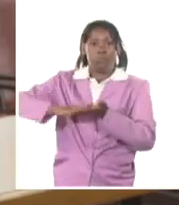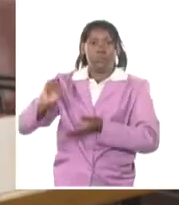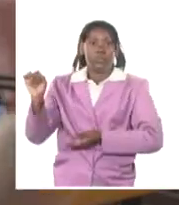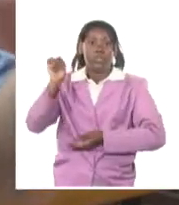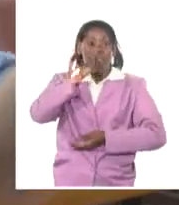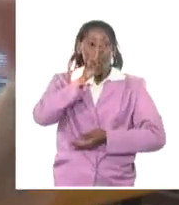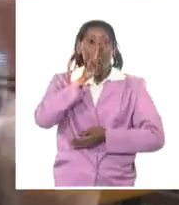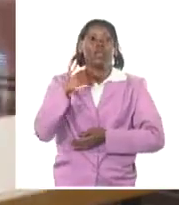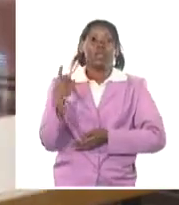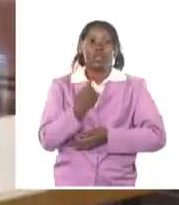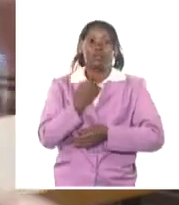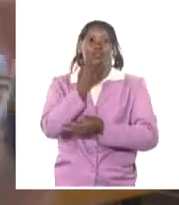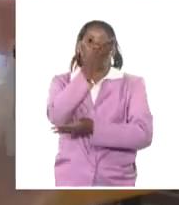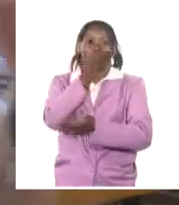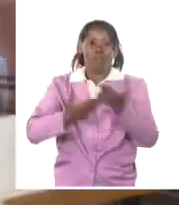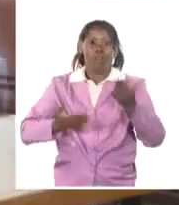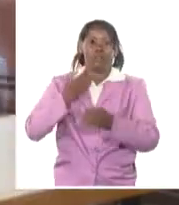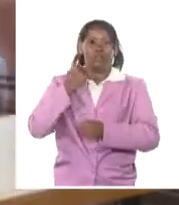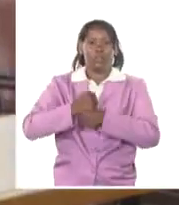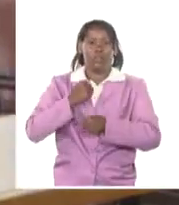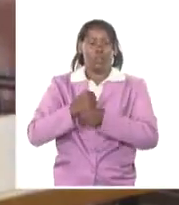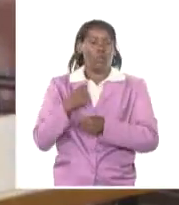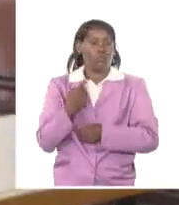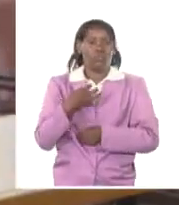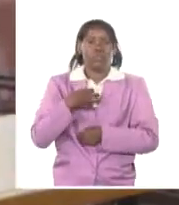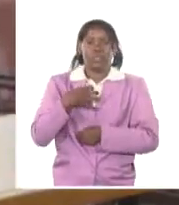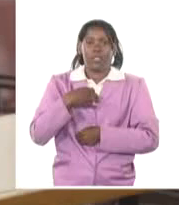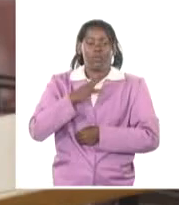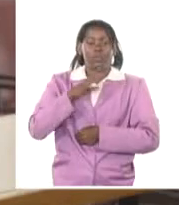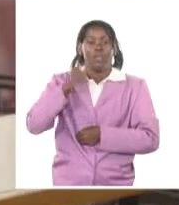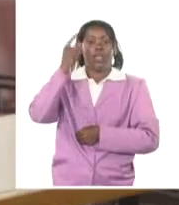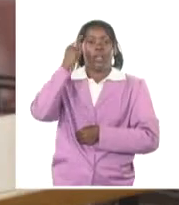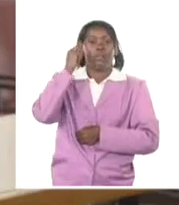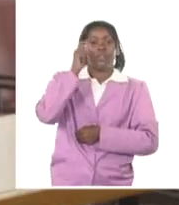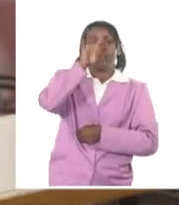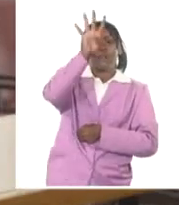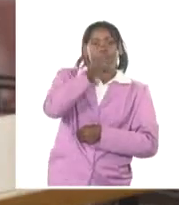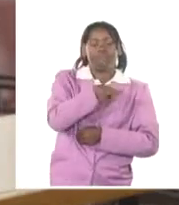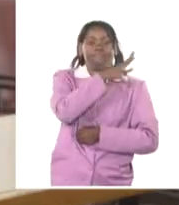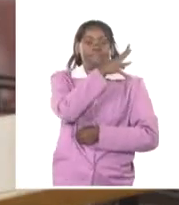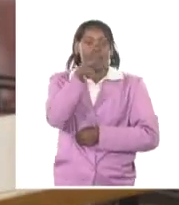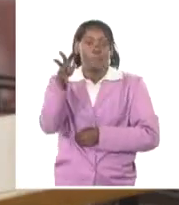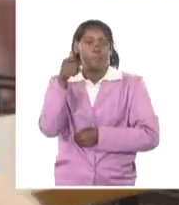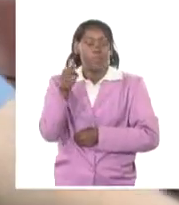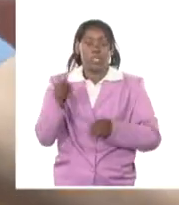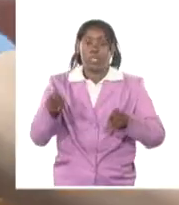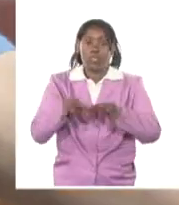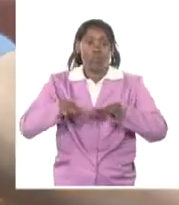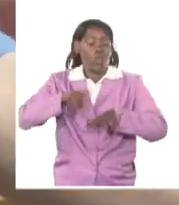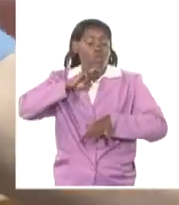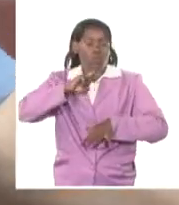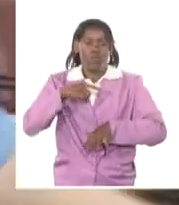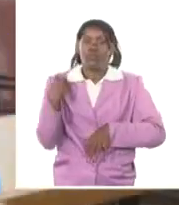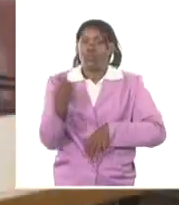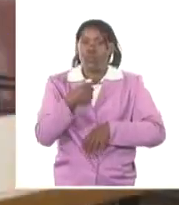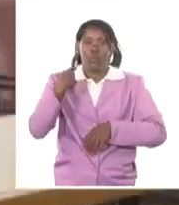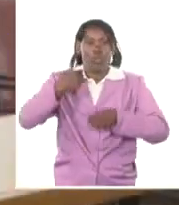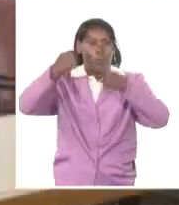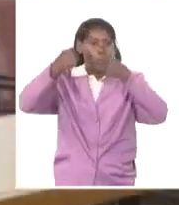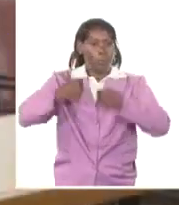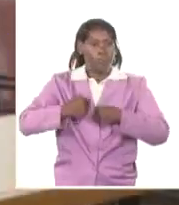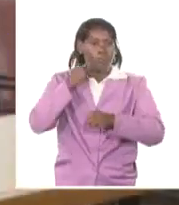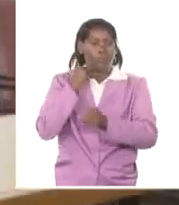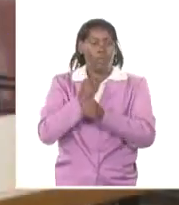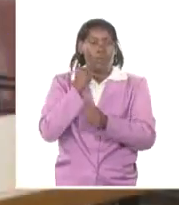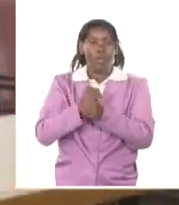los puntos de venta. Eso está montado, eso se hace cada vez que hay una situación como esta. Recientemente también tuvimos